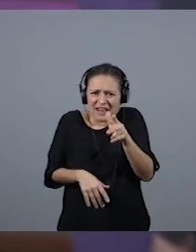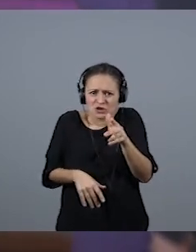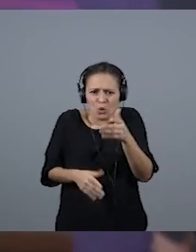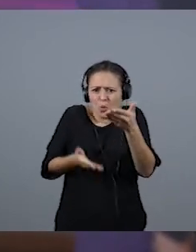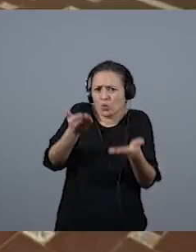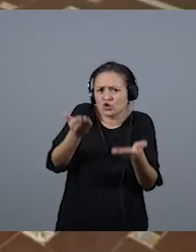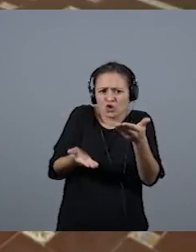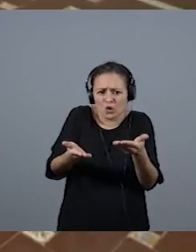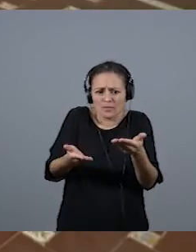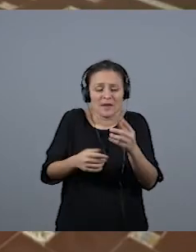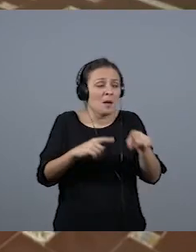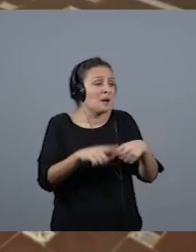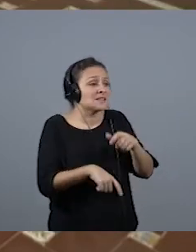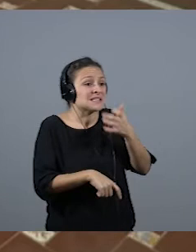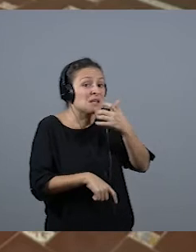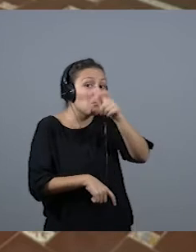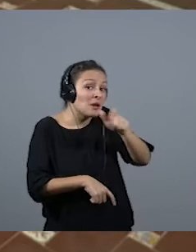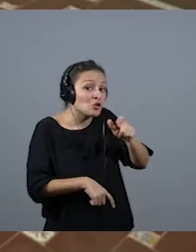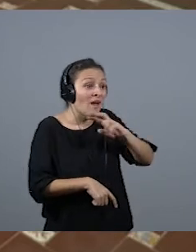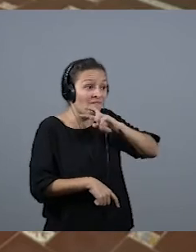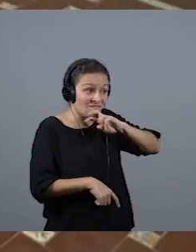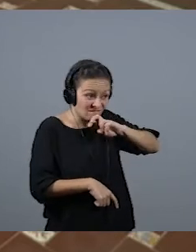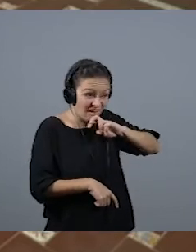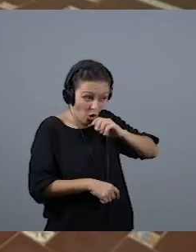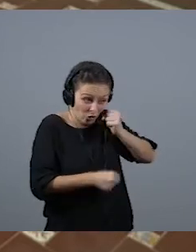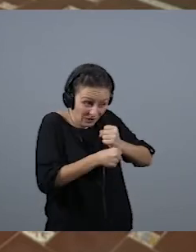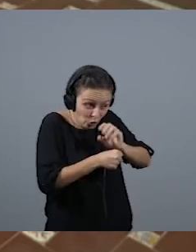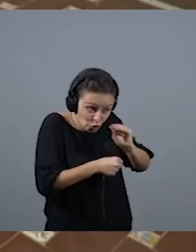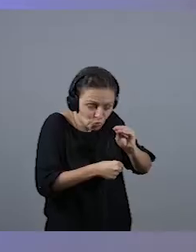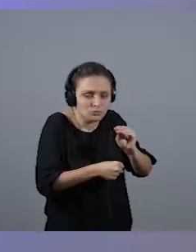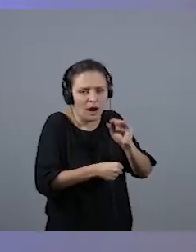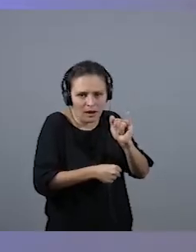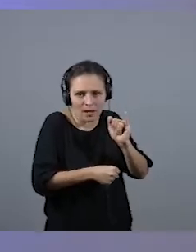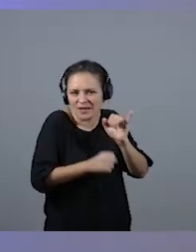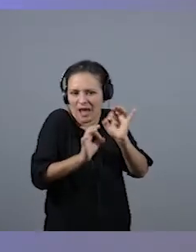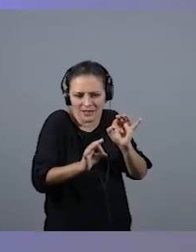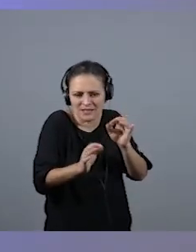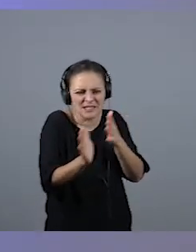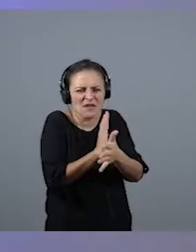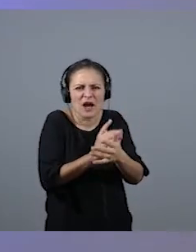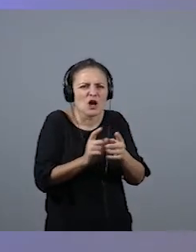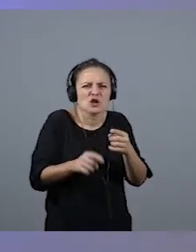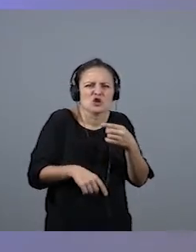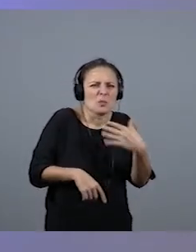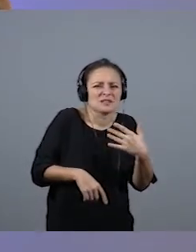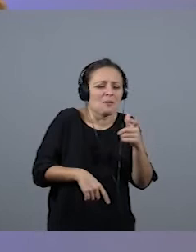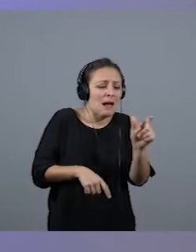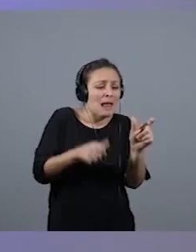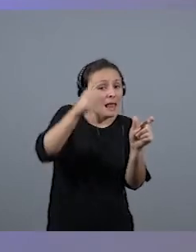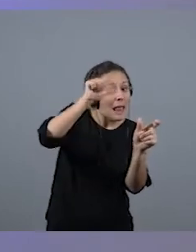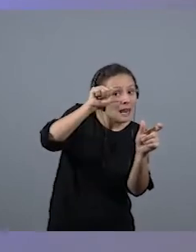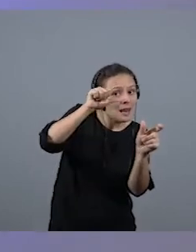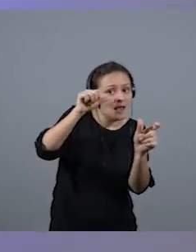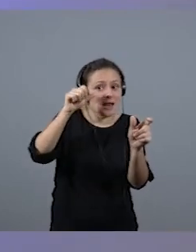que que vale, vale, y que la que vale, vale. O que no haga un distinto, por el artículo, es la...